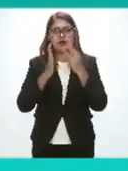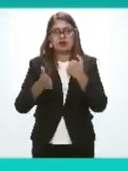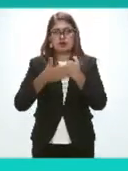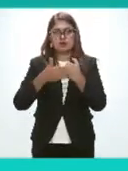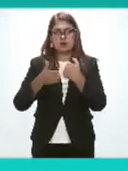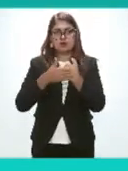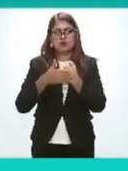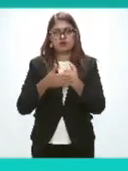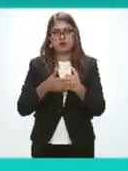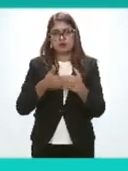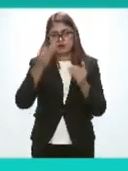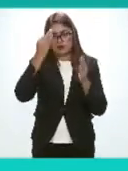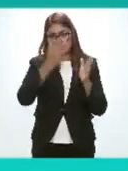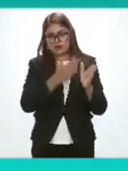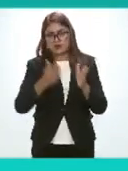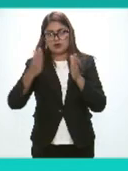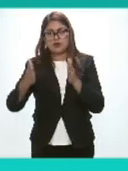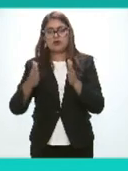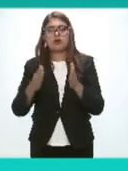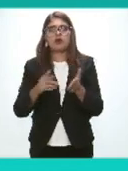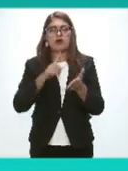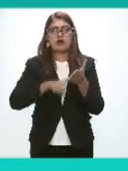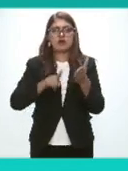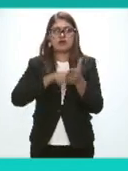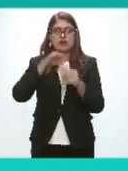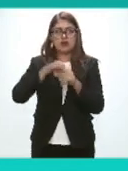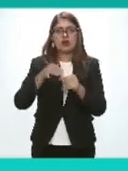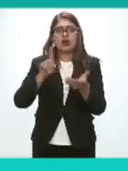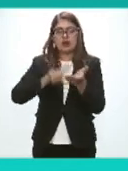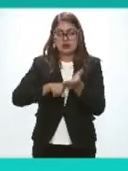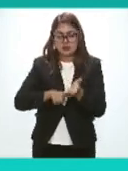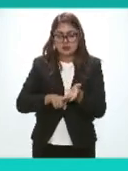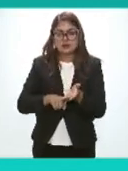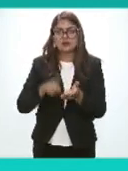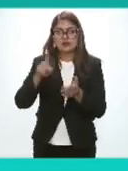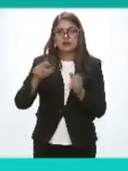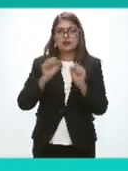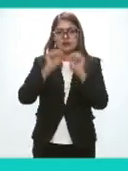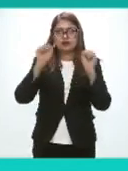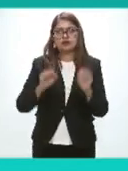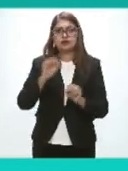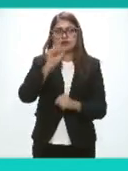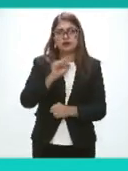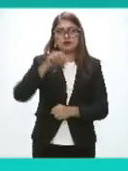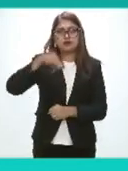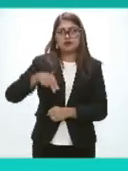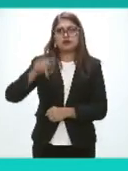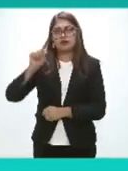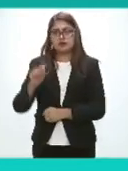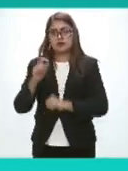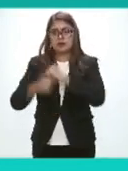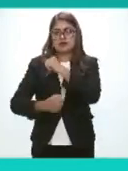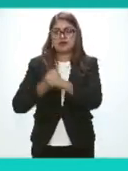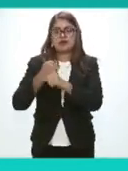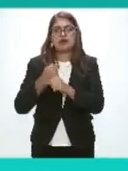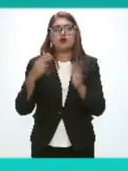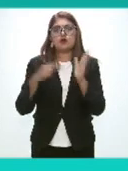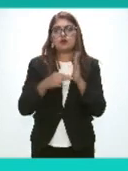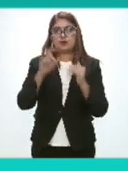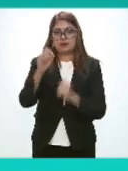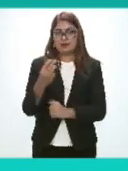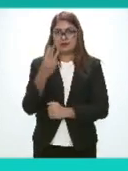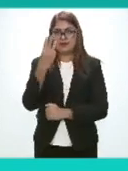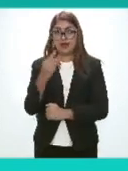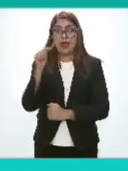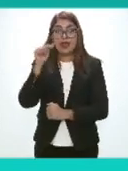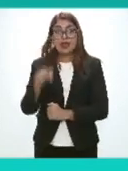jornada electoral Del Sistema Nacional de Transparencia De este 2023 En la cual